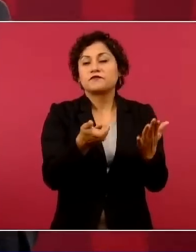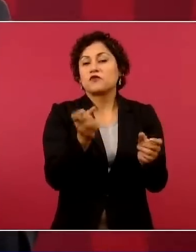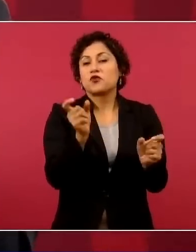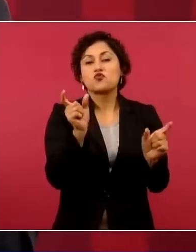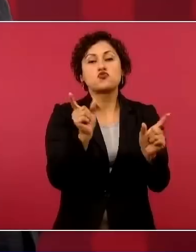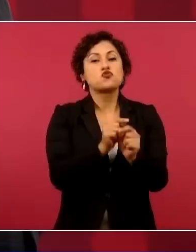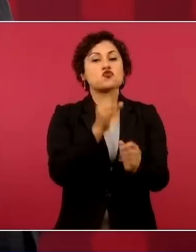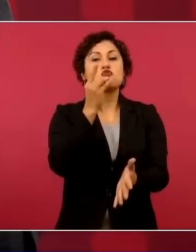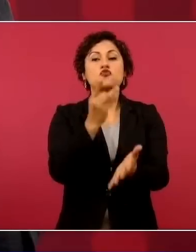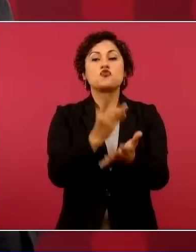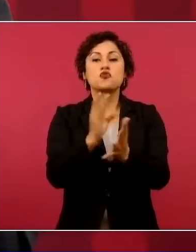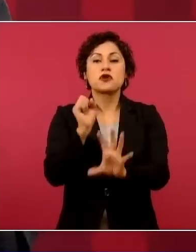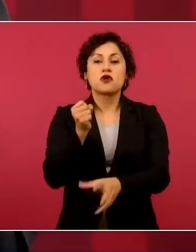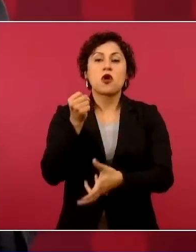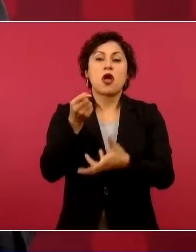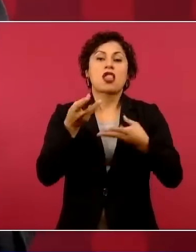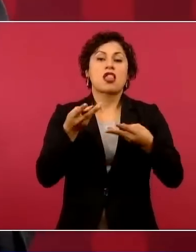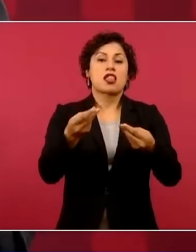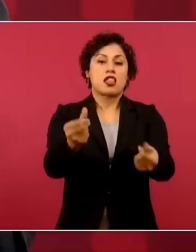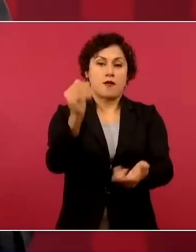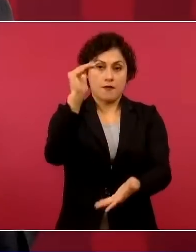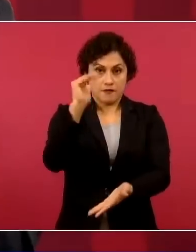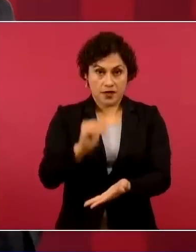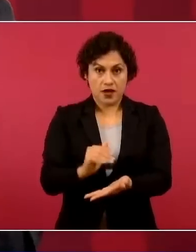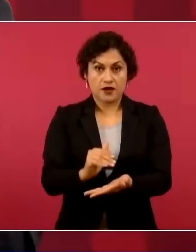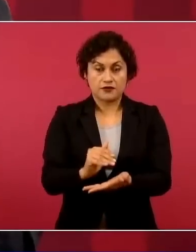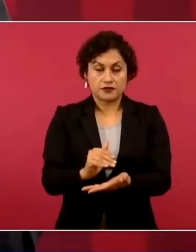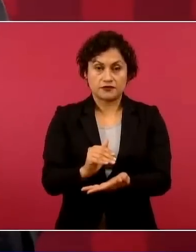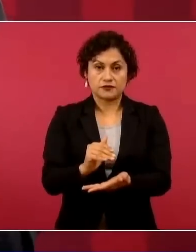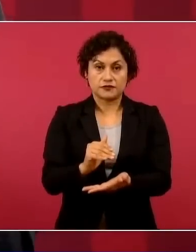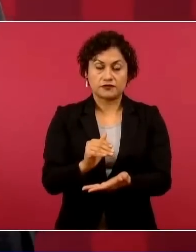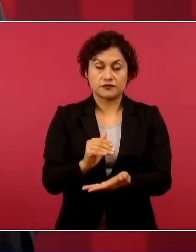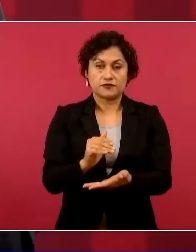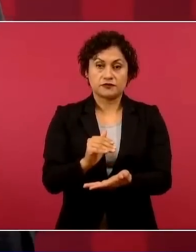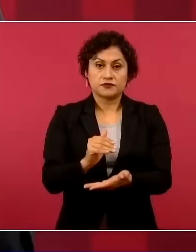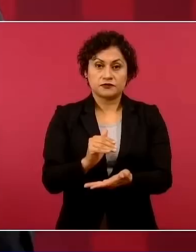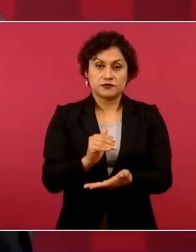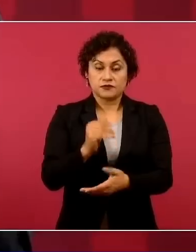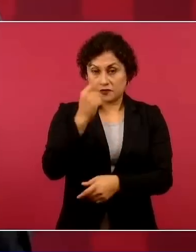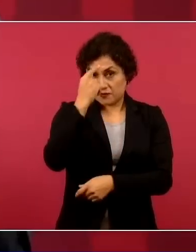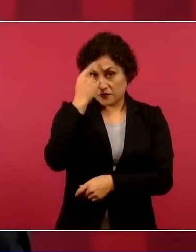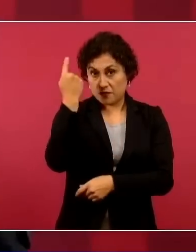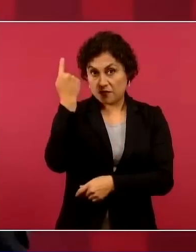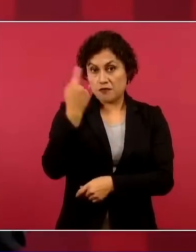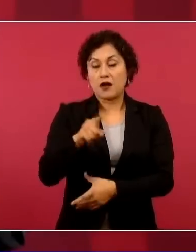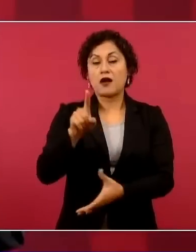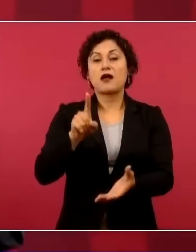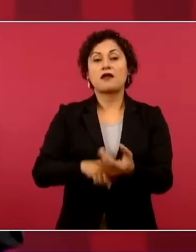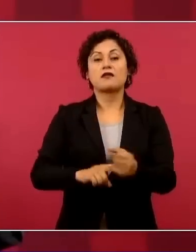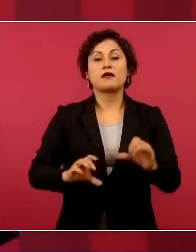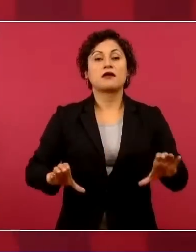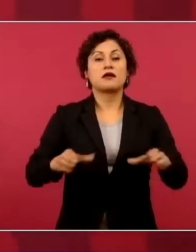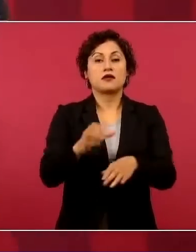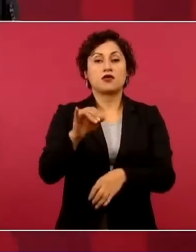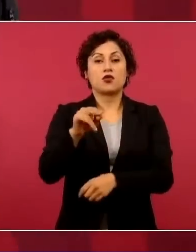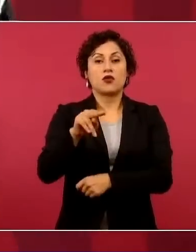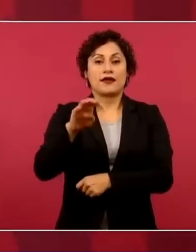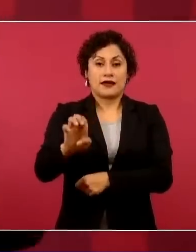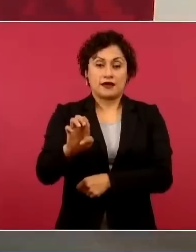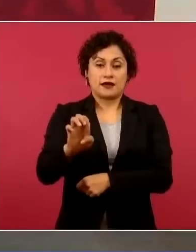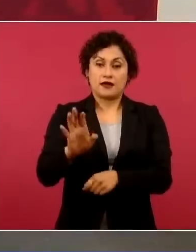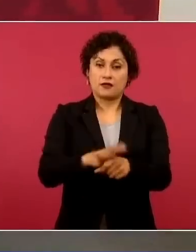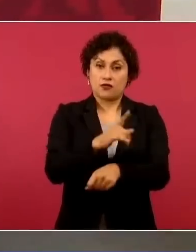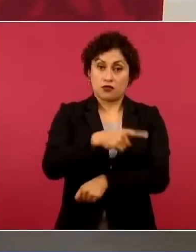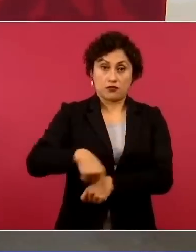en los funcionarios del INE, que se exceden,